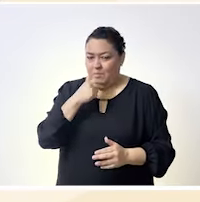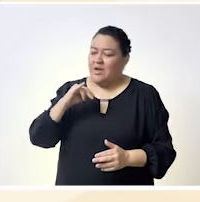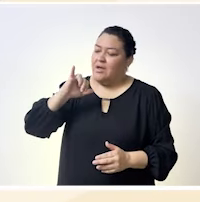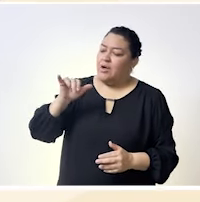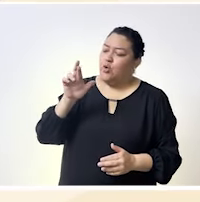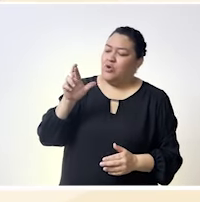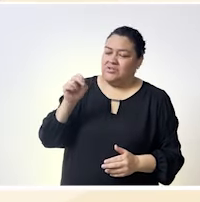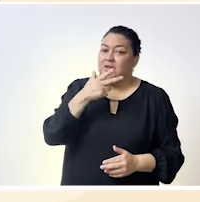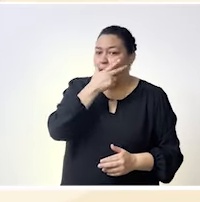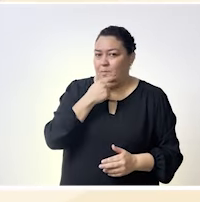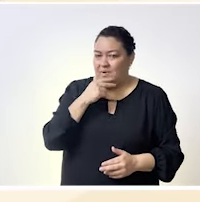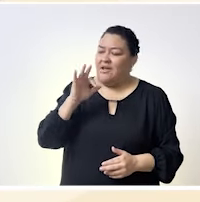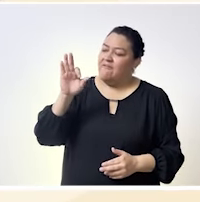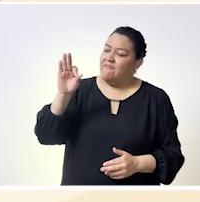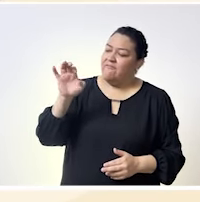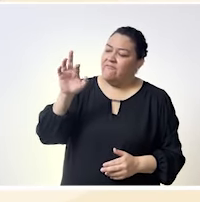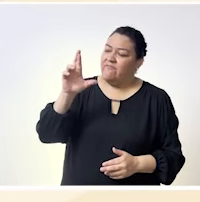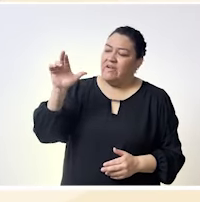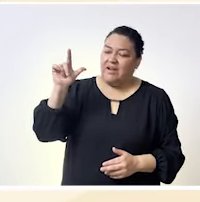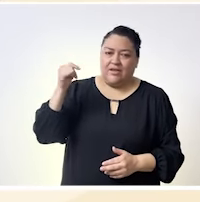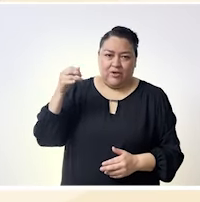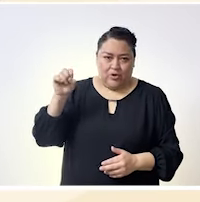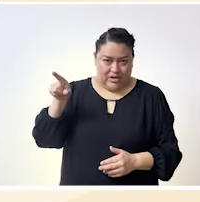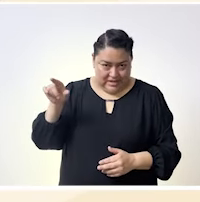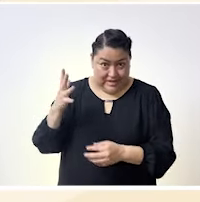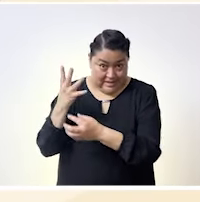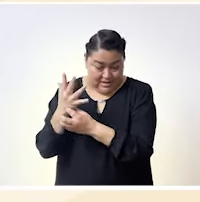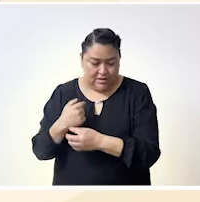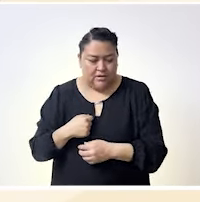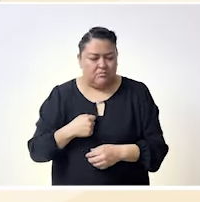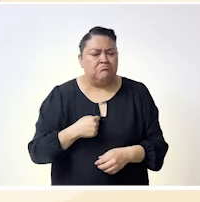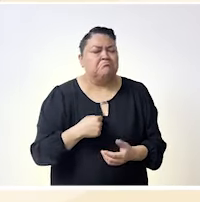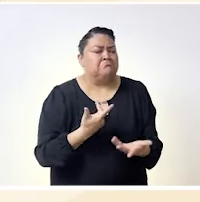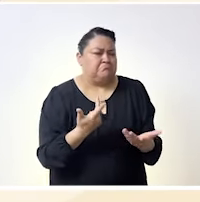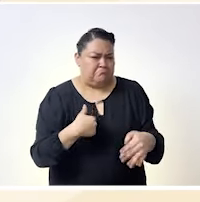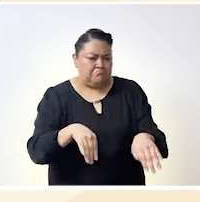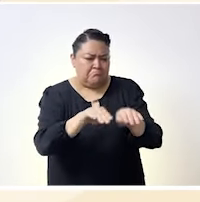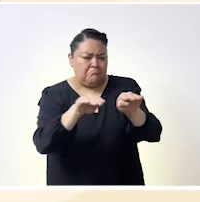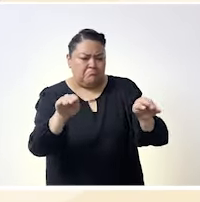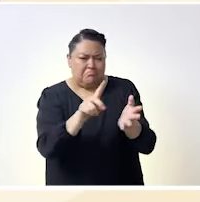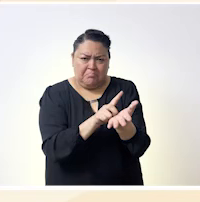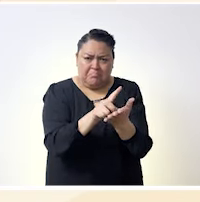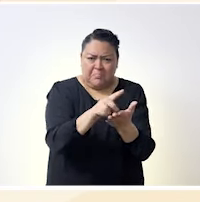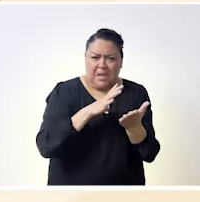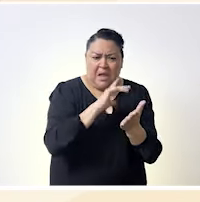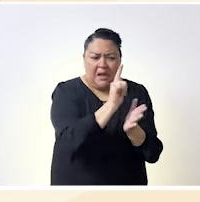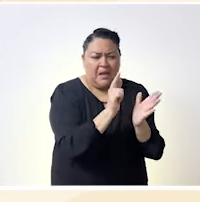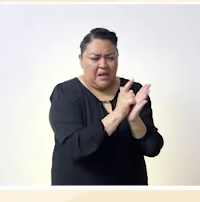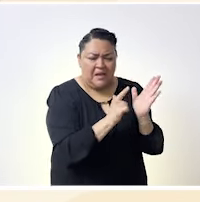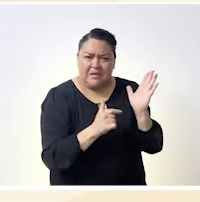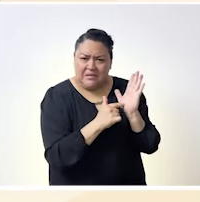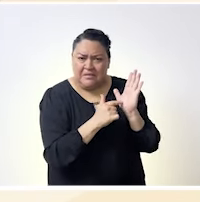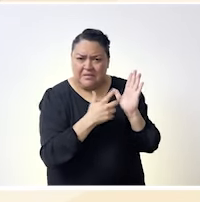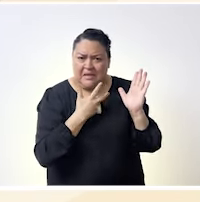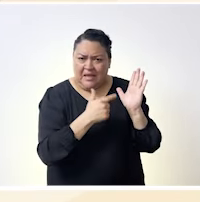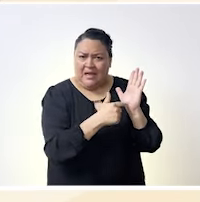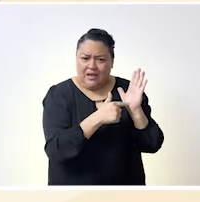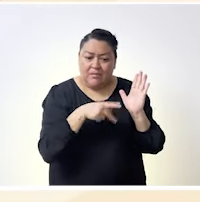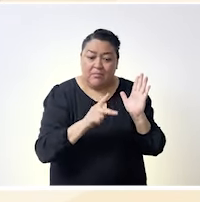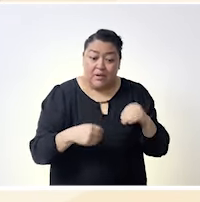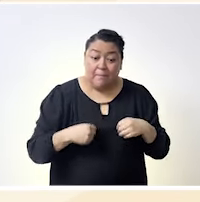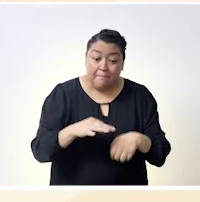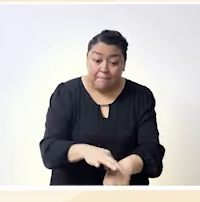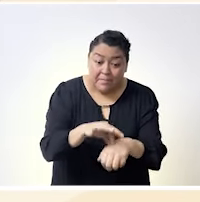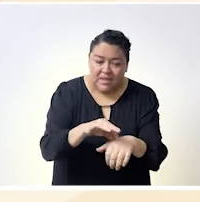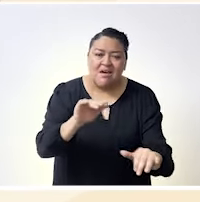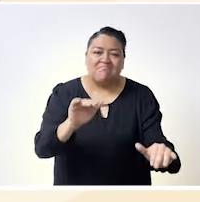italiano que es Luigi Ferragli que decía que la igualdad como derecho no desaparece a